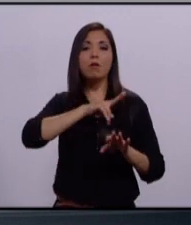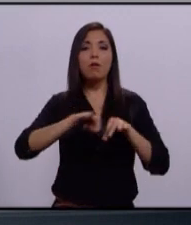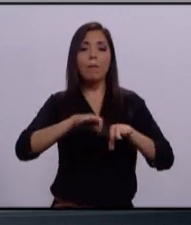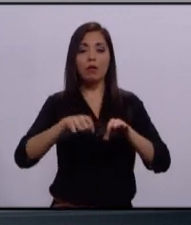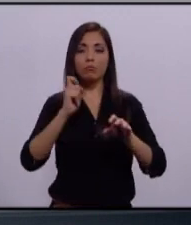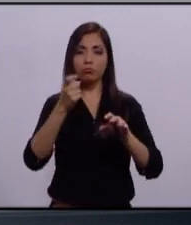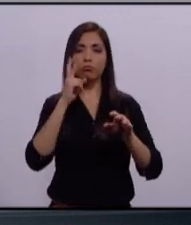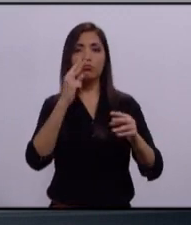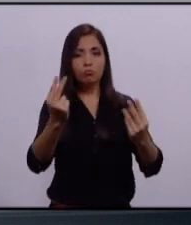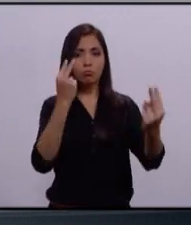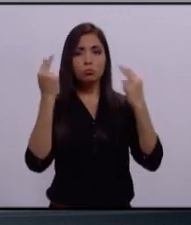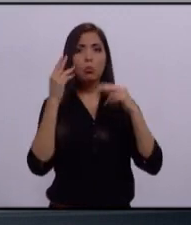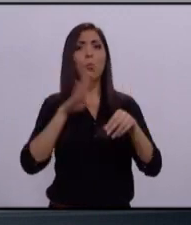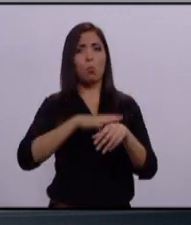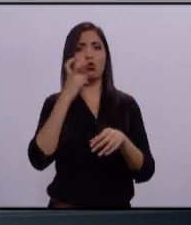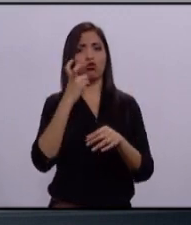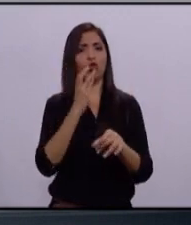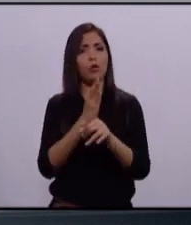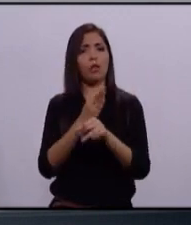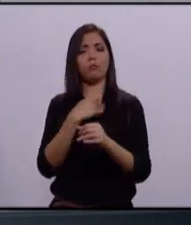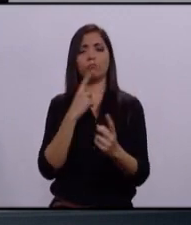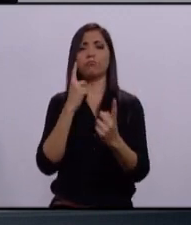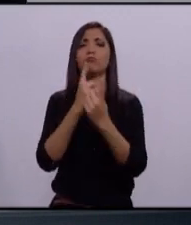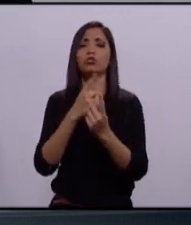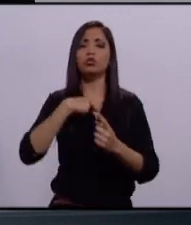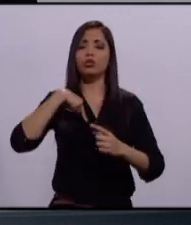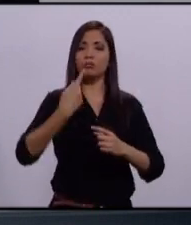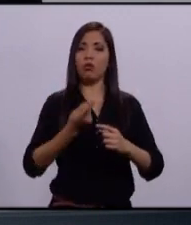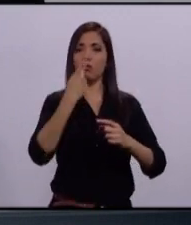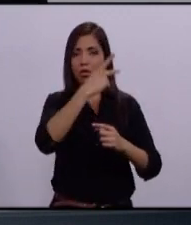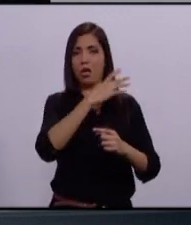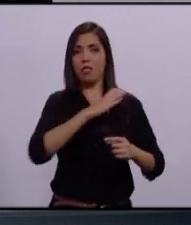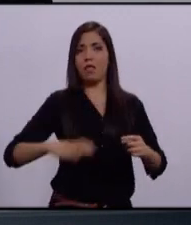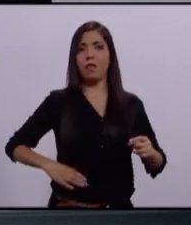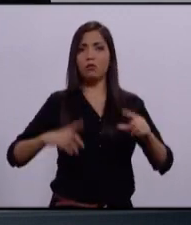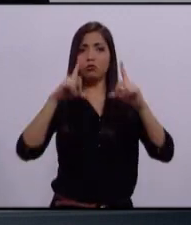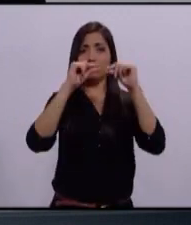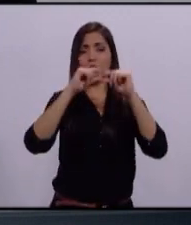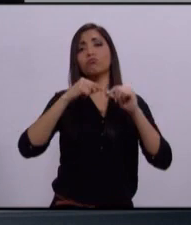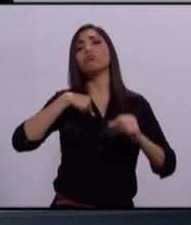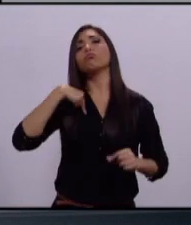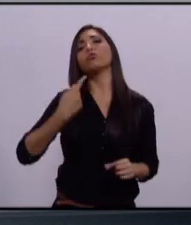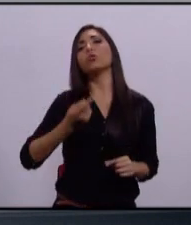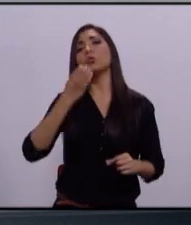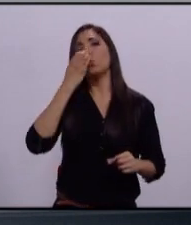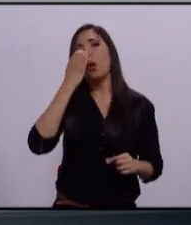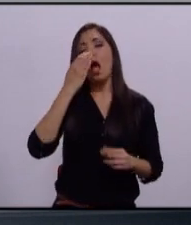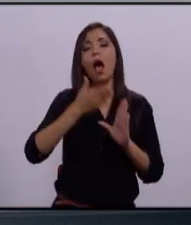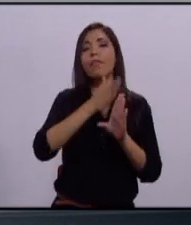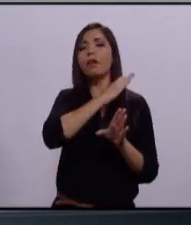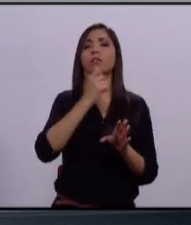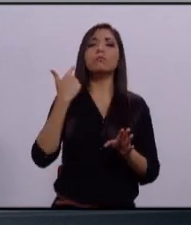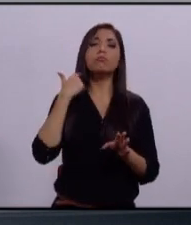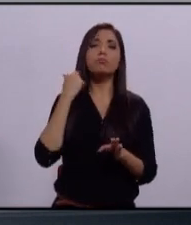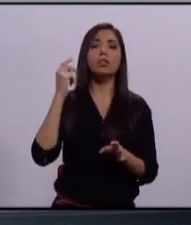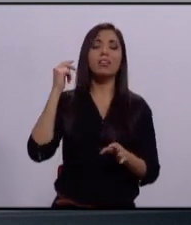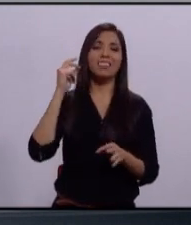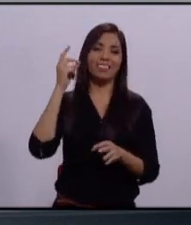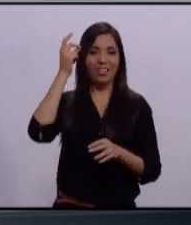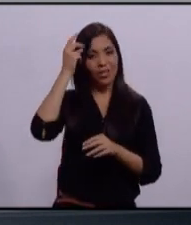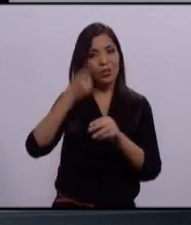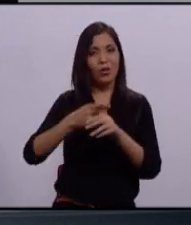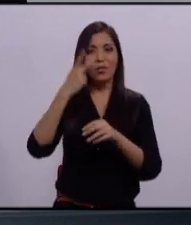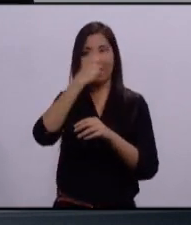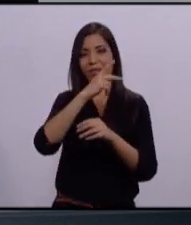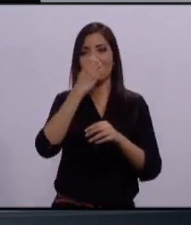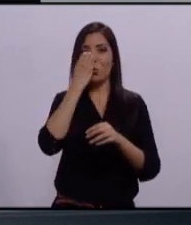ello, me presento ante los ciudadanos de Zapopan como lo que soy, un profesor universitario, exdirector de preparatoria y legislador. En